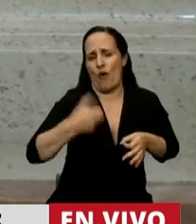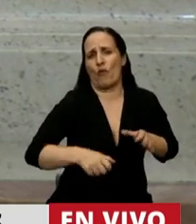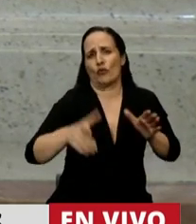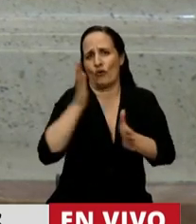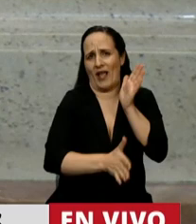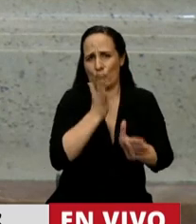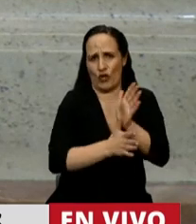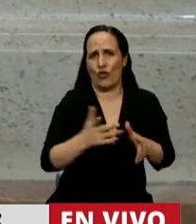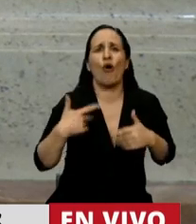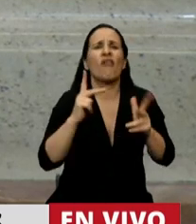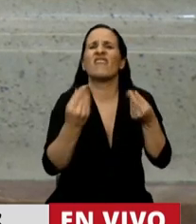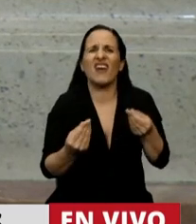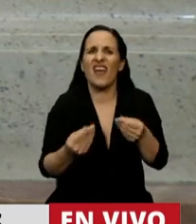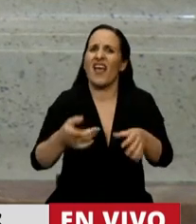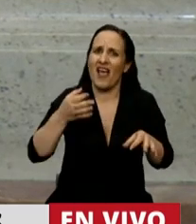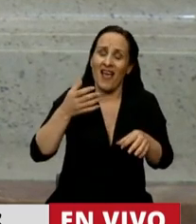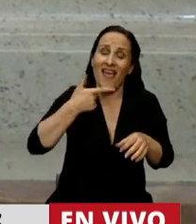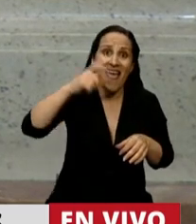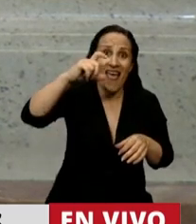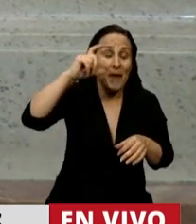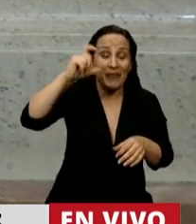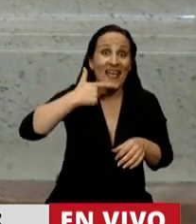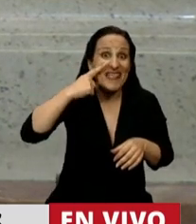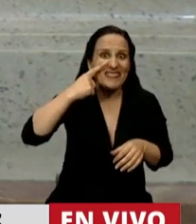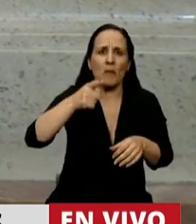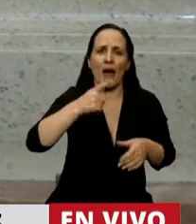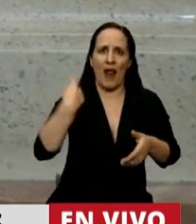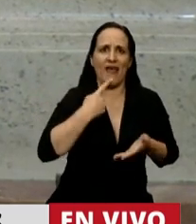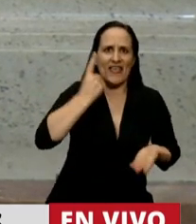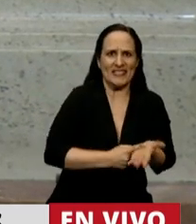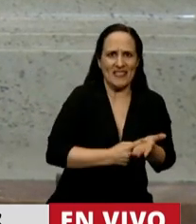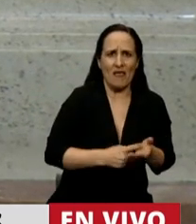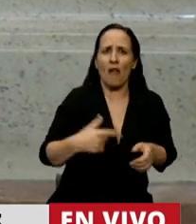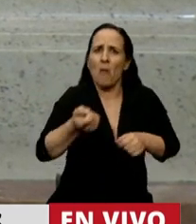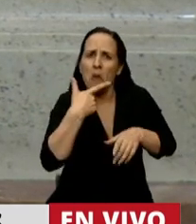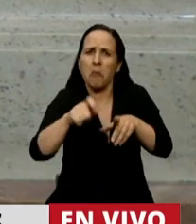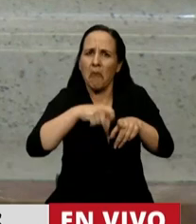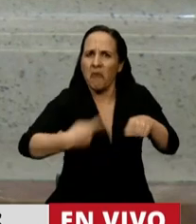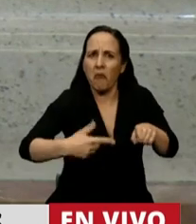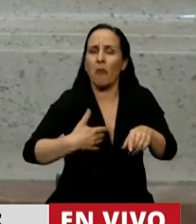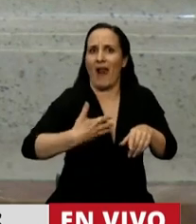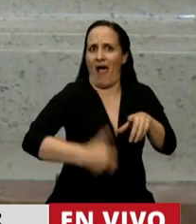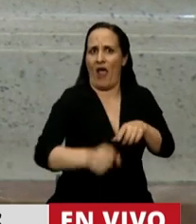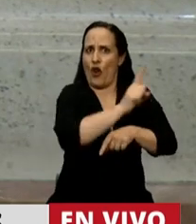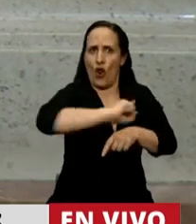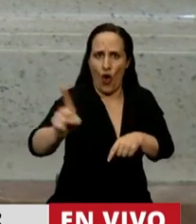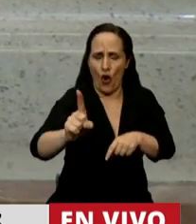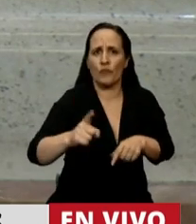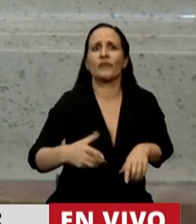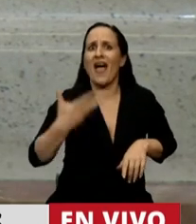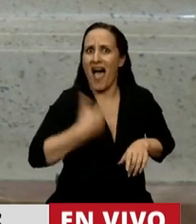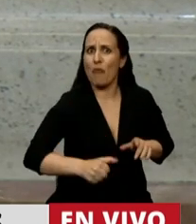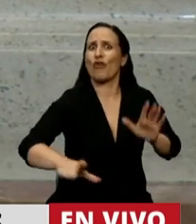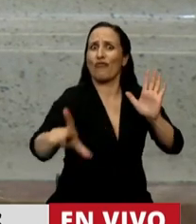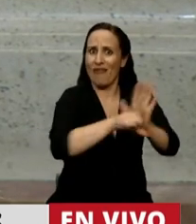educación sexual para decidir anticonceptivo para no abortar, aborto legal